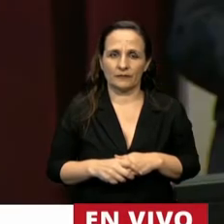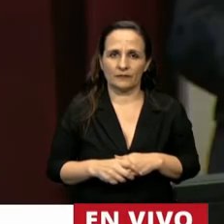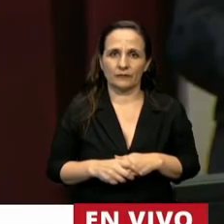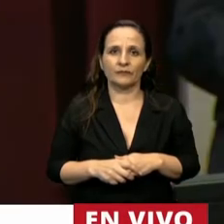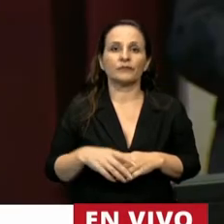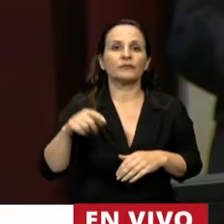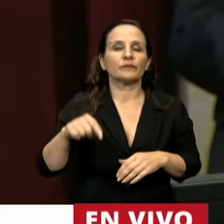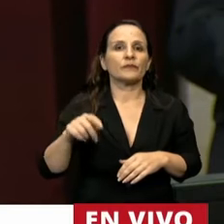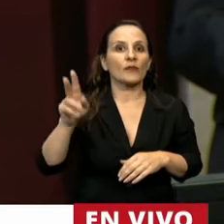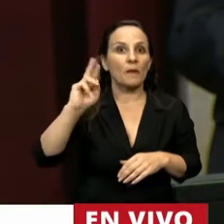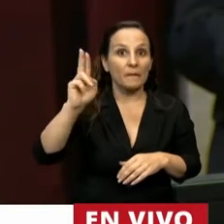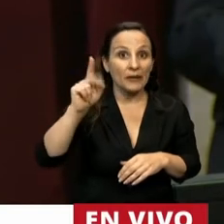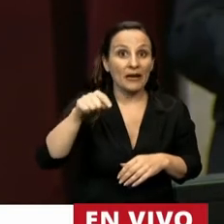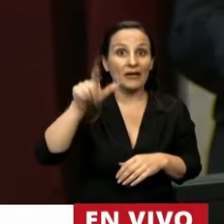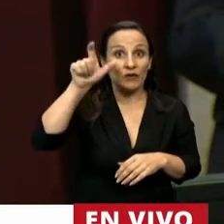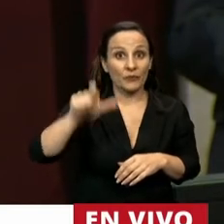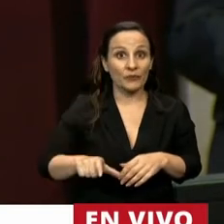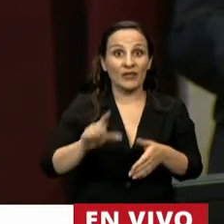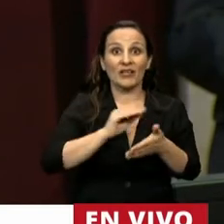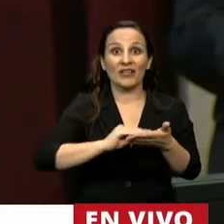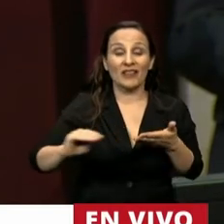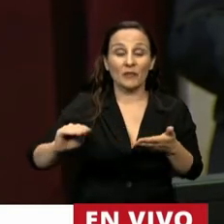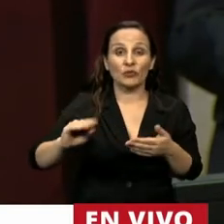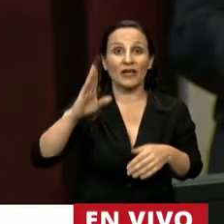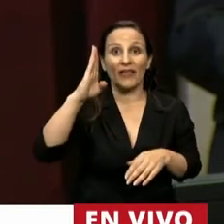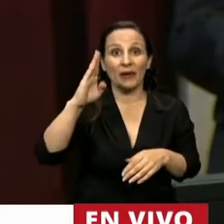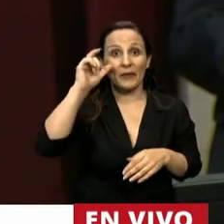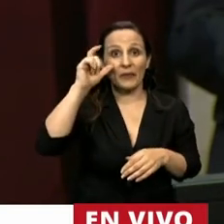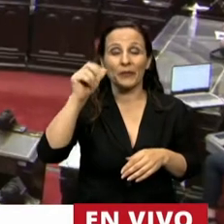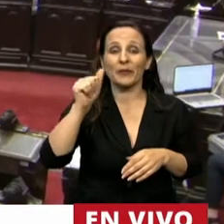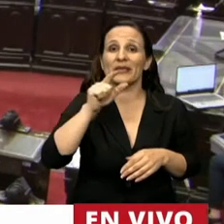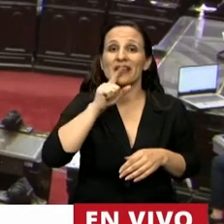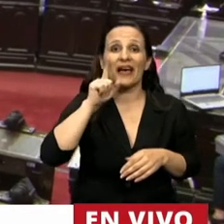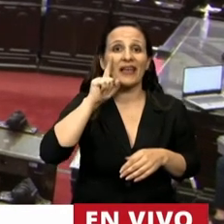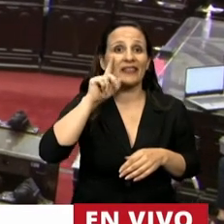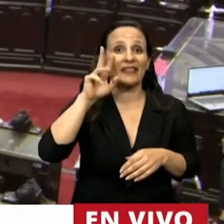Para una cuestión de privilegio, en uso de la palabra, la diputada Beatriz Ávila.